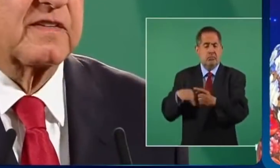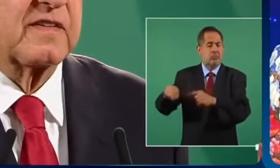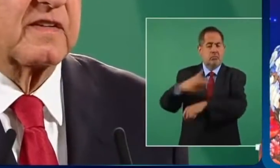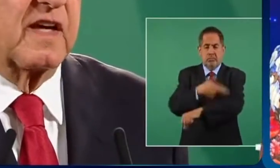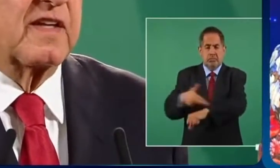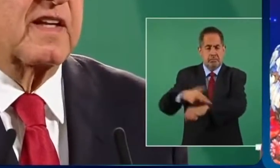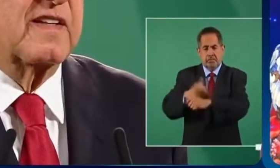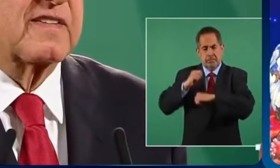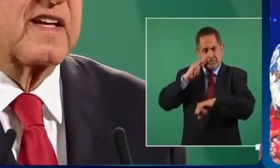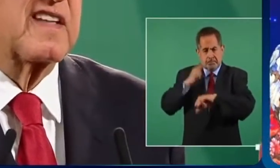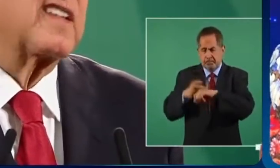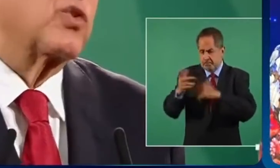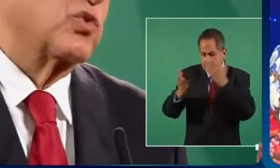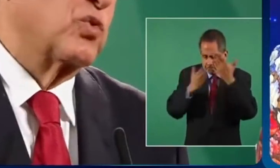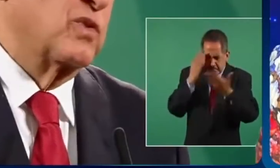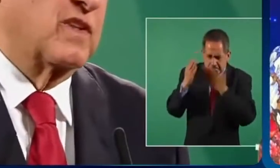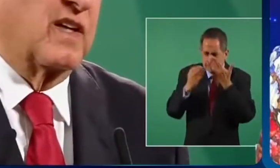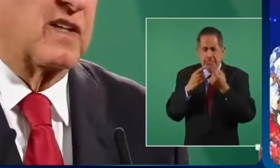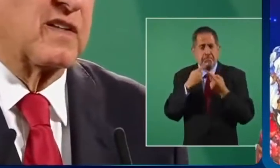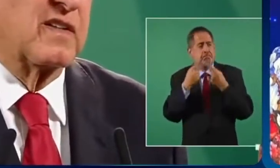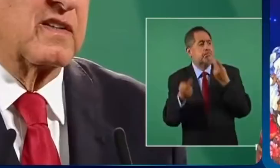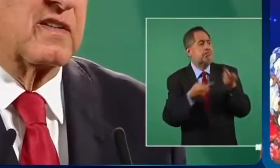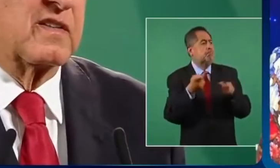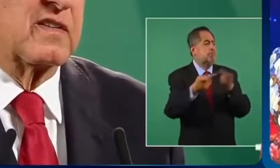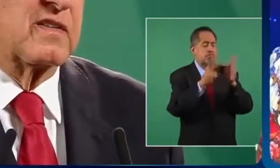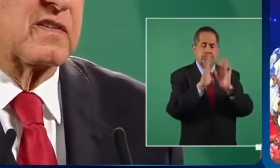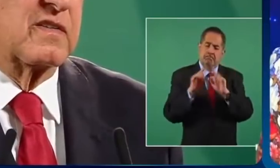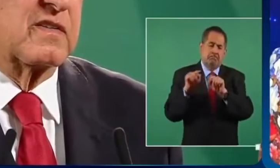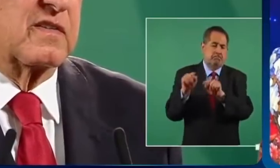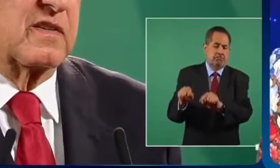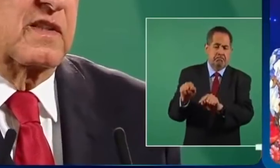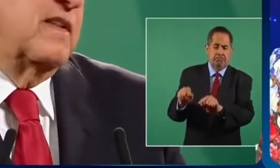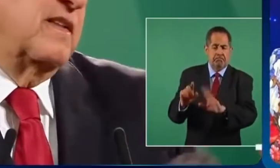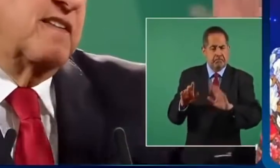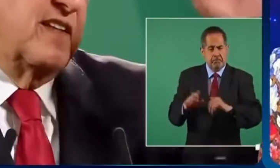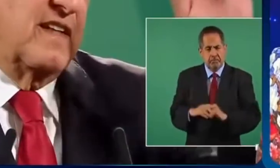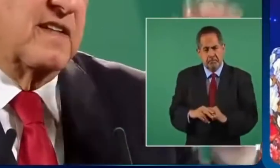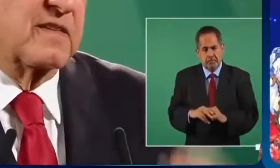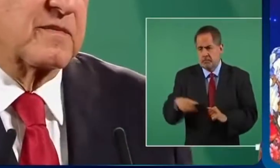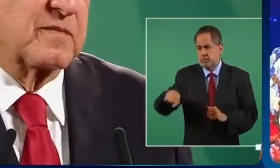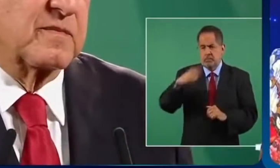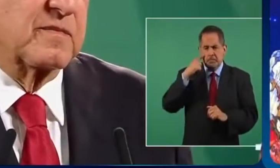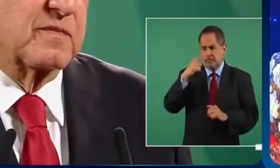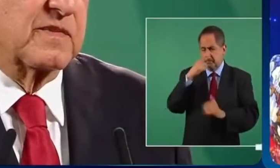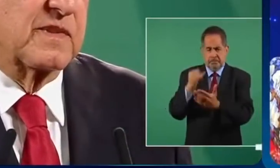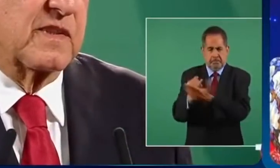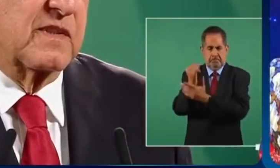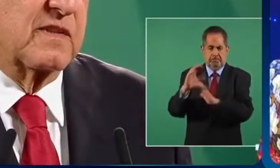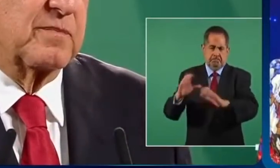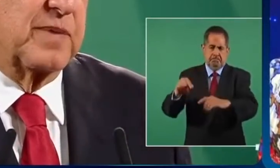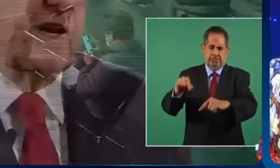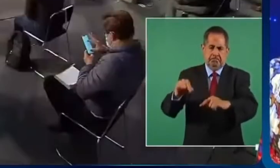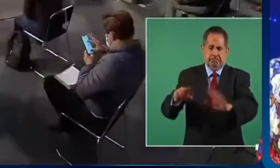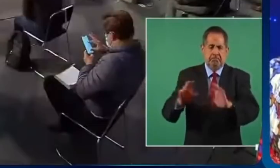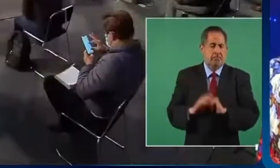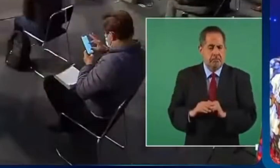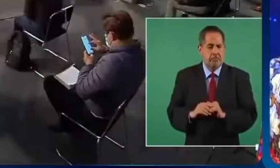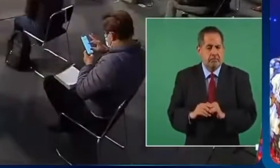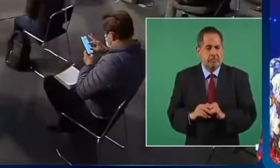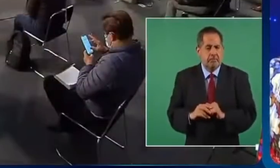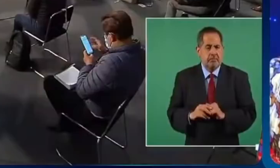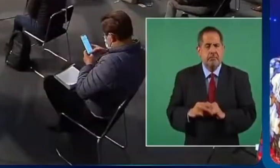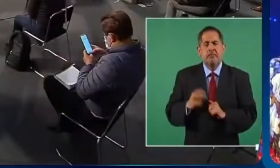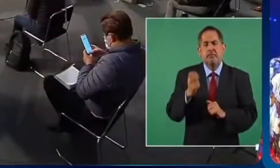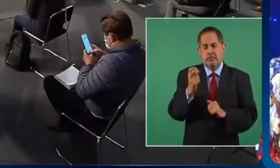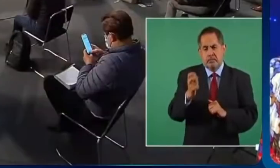correspondientes analizan hacen consulta y deciden para eso